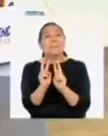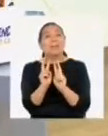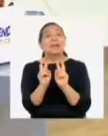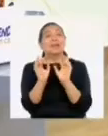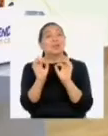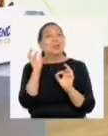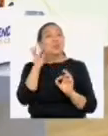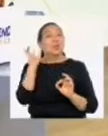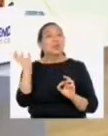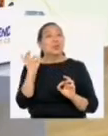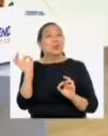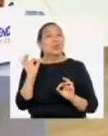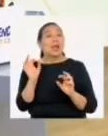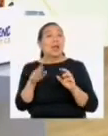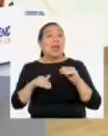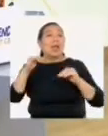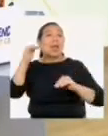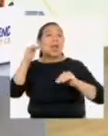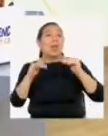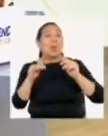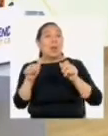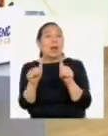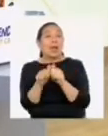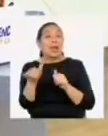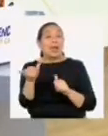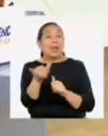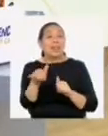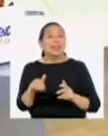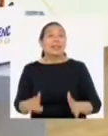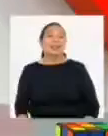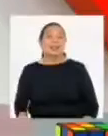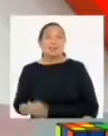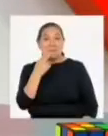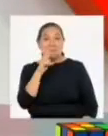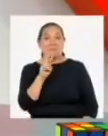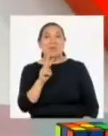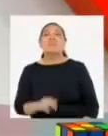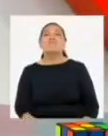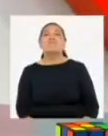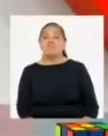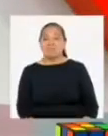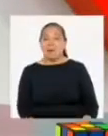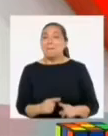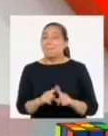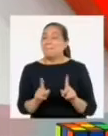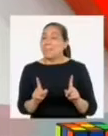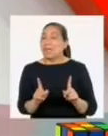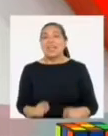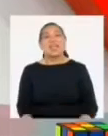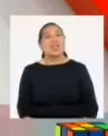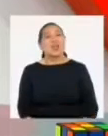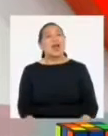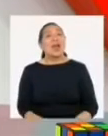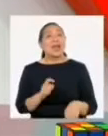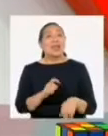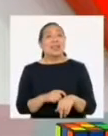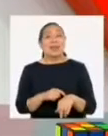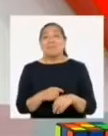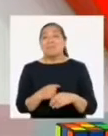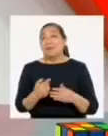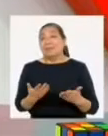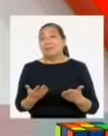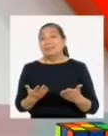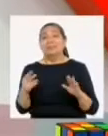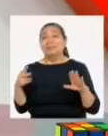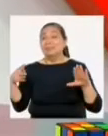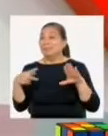veremos si la alarma del detector identifica desigualdad en la relación y rasgos de toxicidad. Adelante, pero Jonathan, el tiempo nos ha